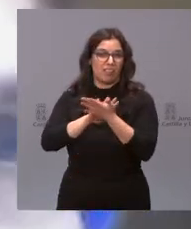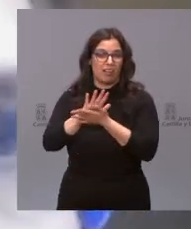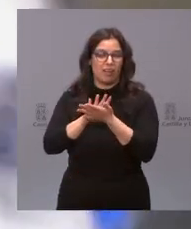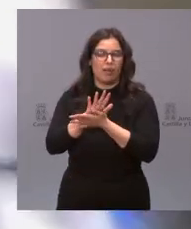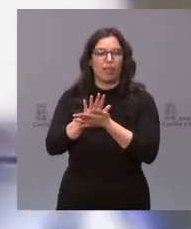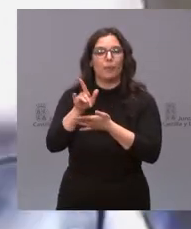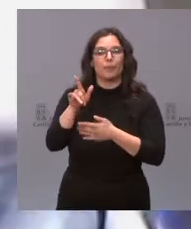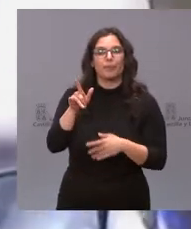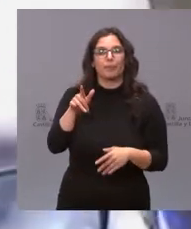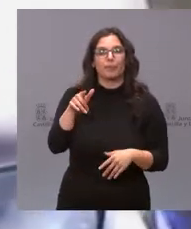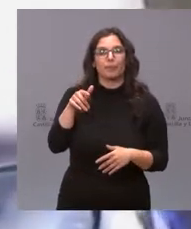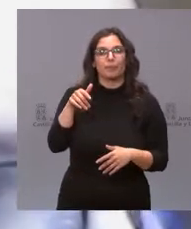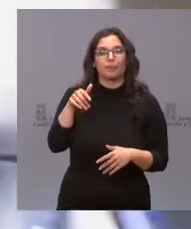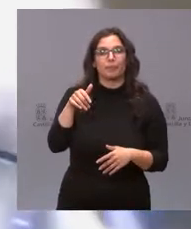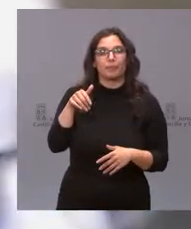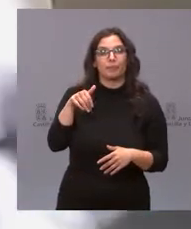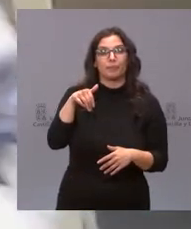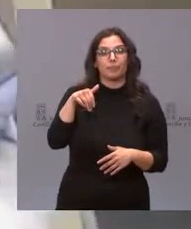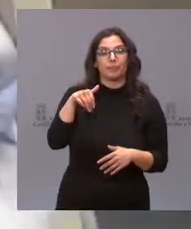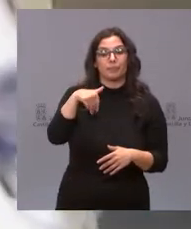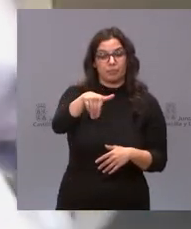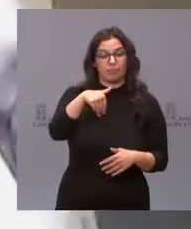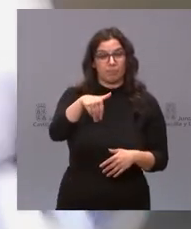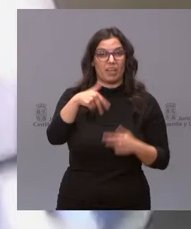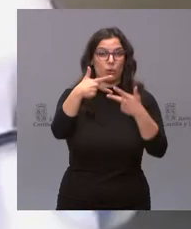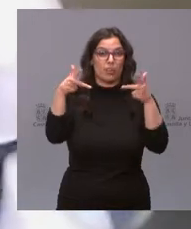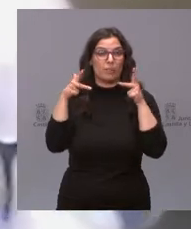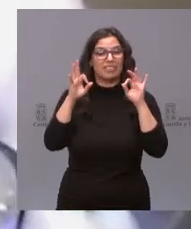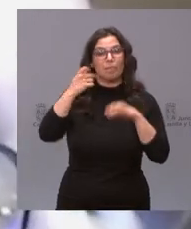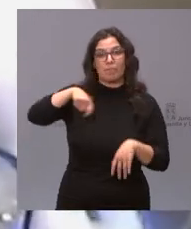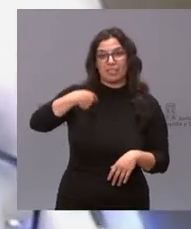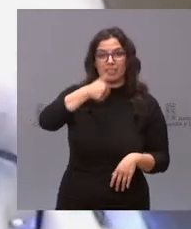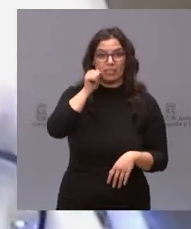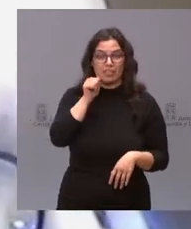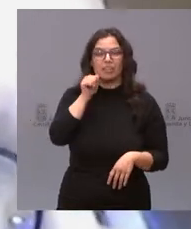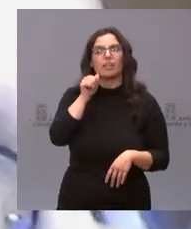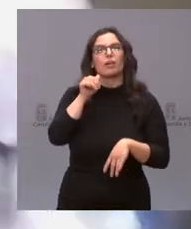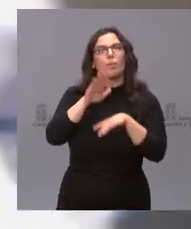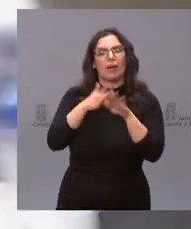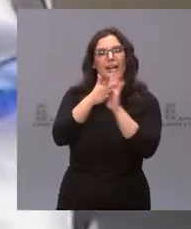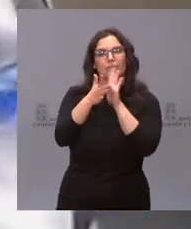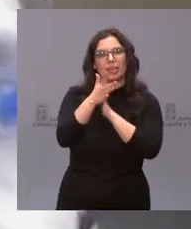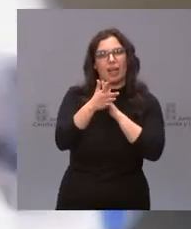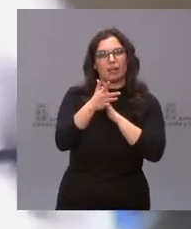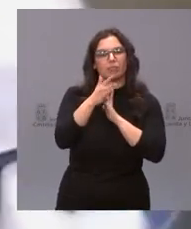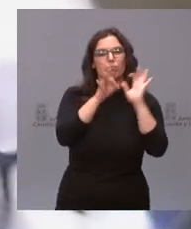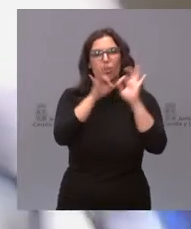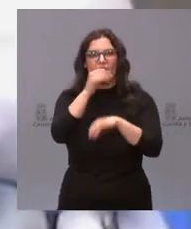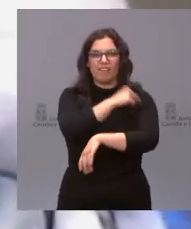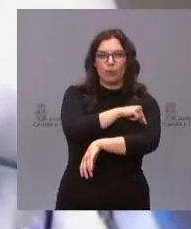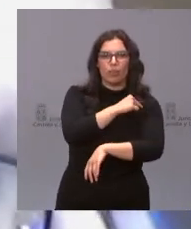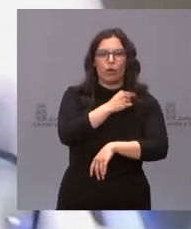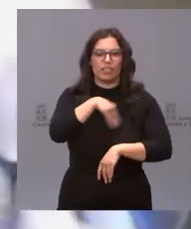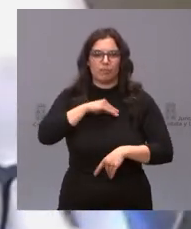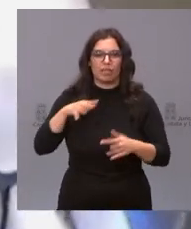en unos momentos va a comparecer el presidente Sánchez para hablar precisamente del ritmo de la vacunación en España quisiera saber si le parece